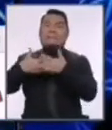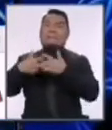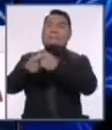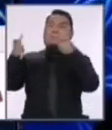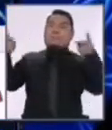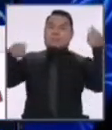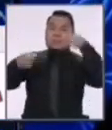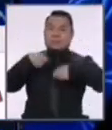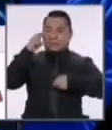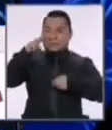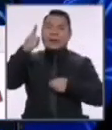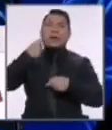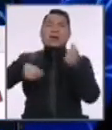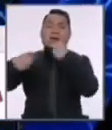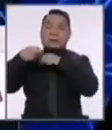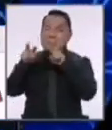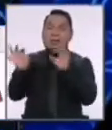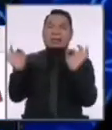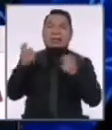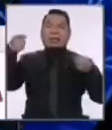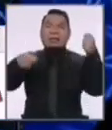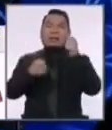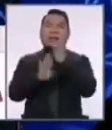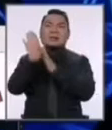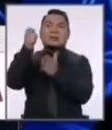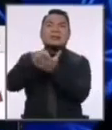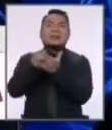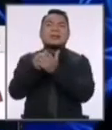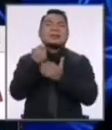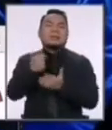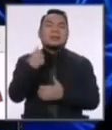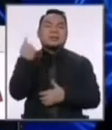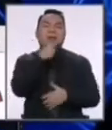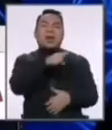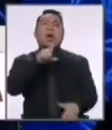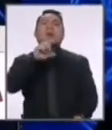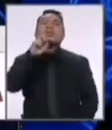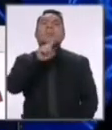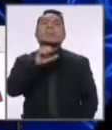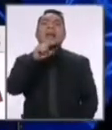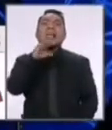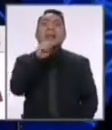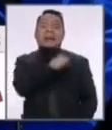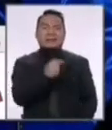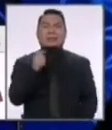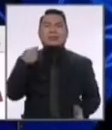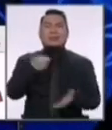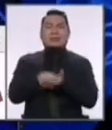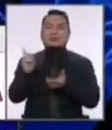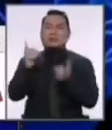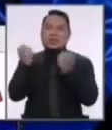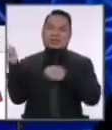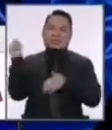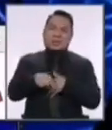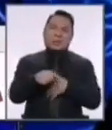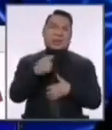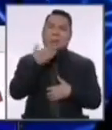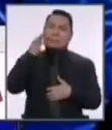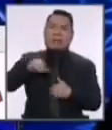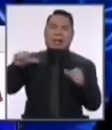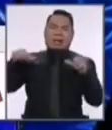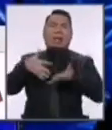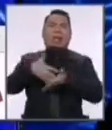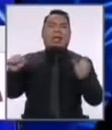yo lo vi en Gamarra y en todo el Perú. Nadie recibió el reactivo, solo el sinvergüenza, el OPS Aliá y encima cobarde que no quiere venir. Vamos a generar,